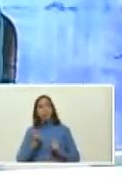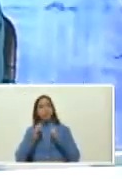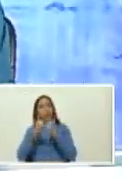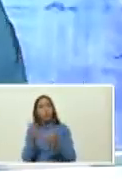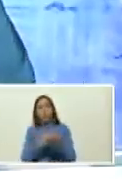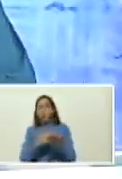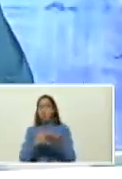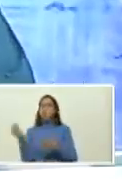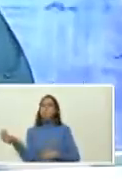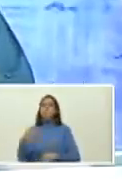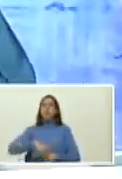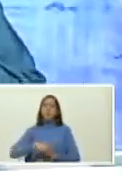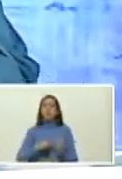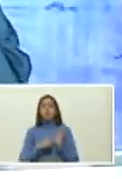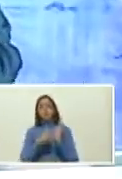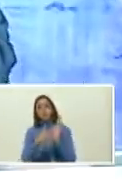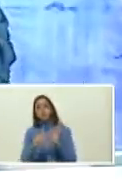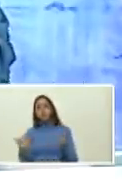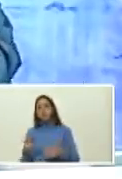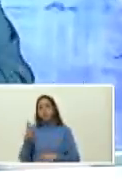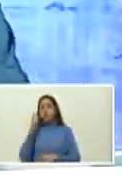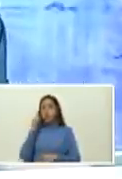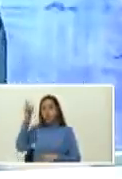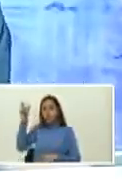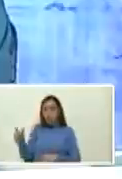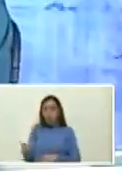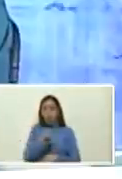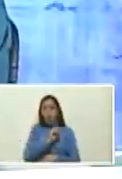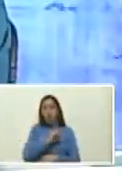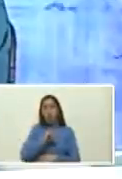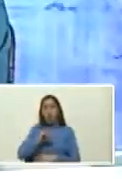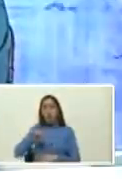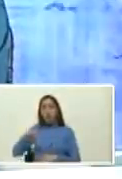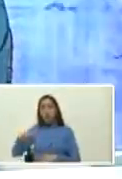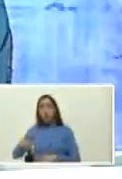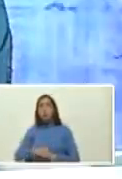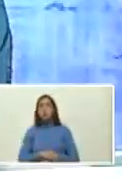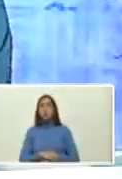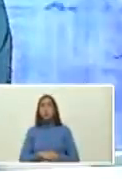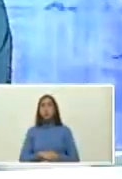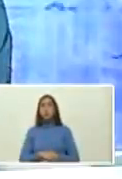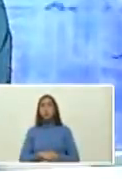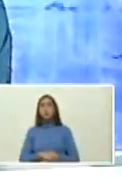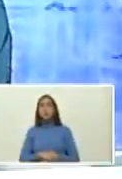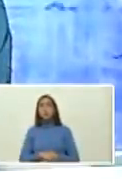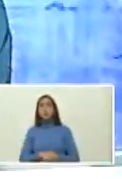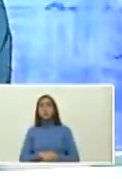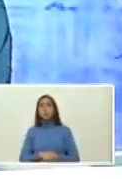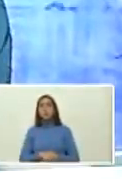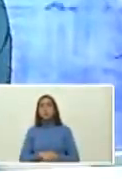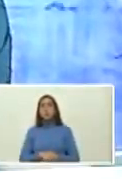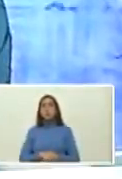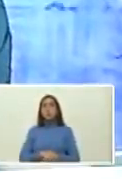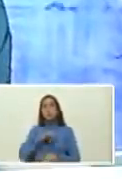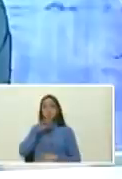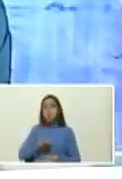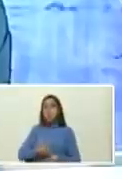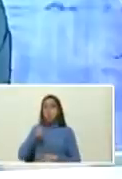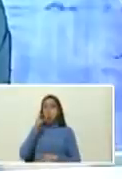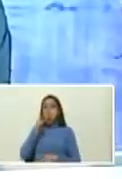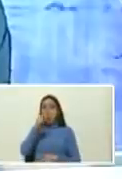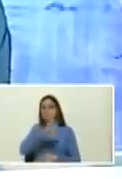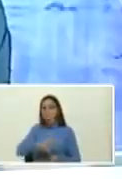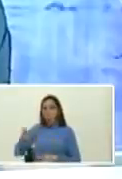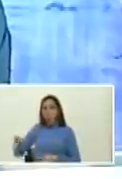aquí con Ernesto es dedicado por el autor Ignacio Ramonet Abel Prieto y Atilio Borón me